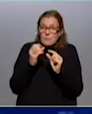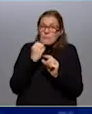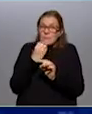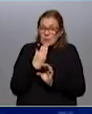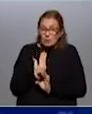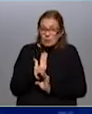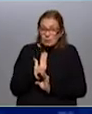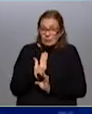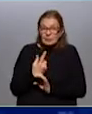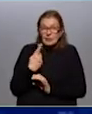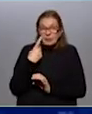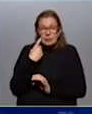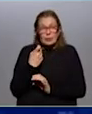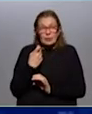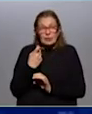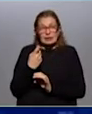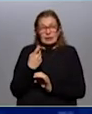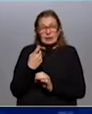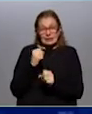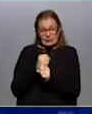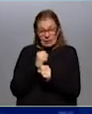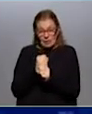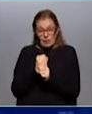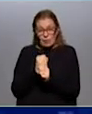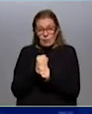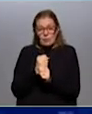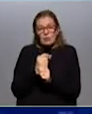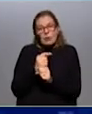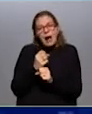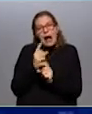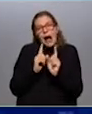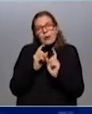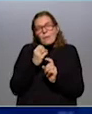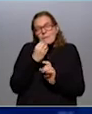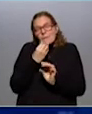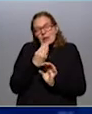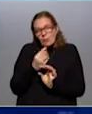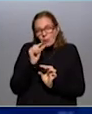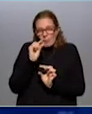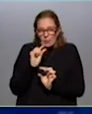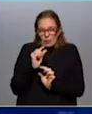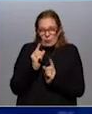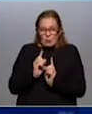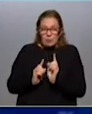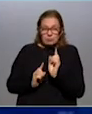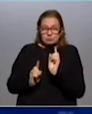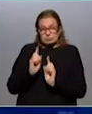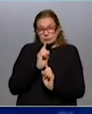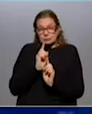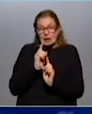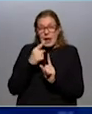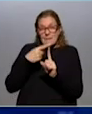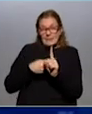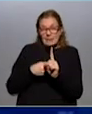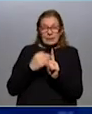tenés, tanto en la tasa de empleo como en la tasa de actividad, tenés una leve mejora, o por lo menos un repunta en relación a lo que vos tuviste en el mes de abril,